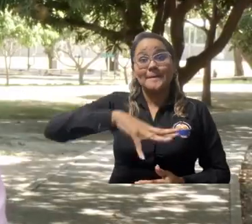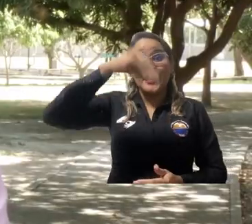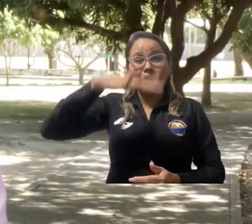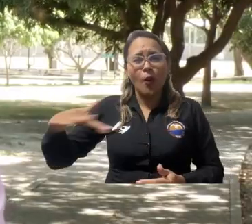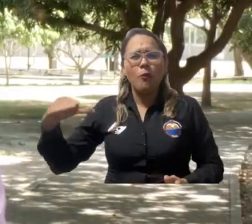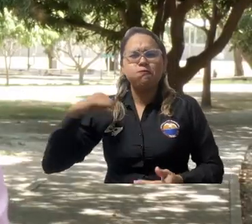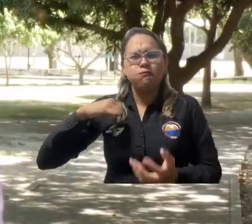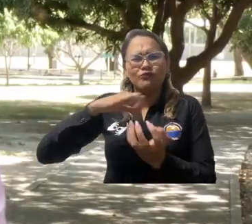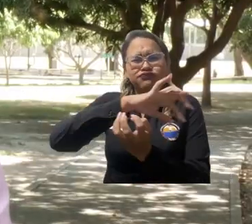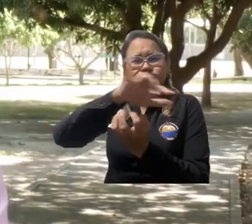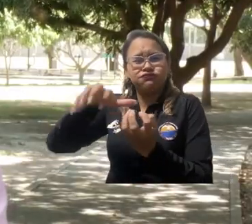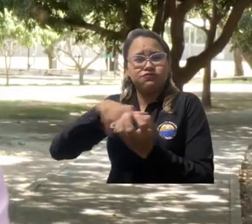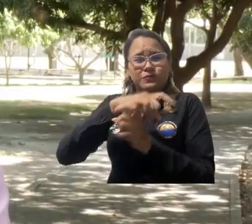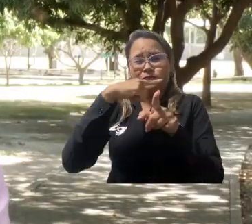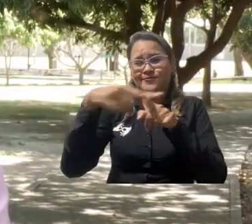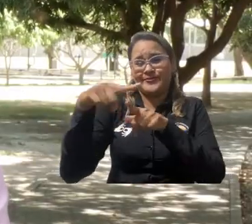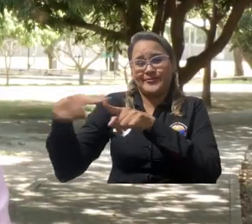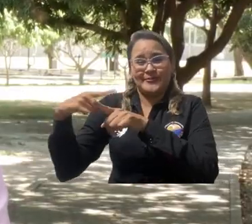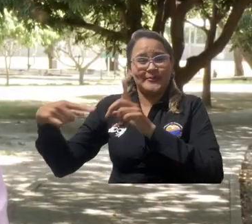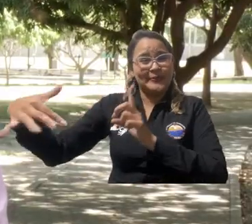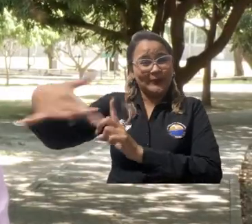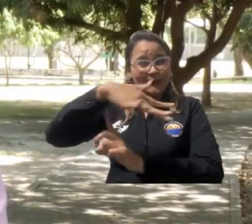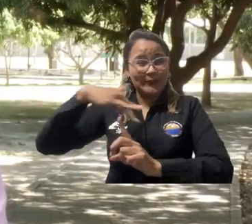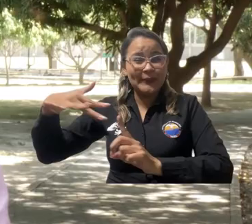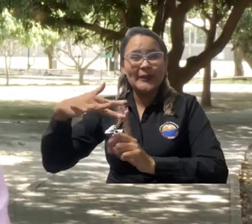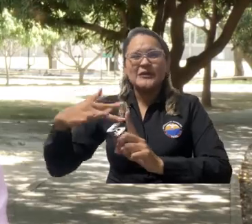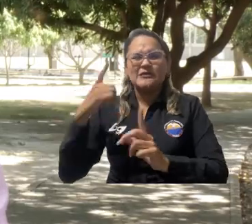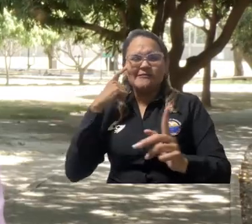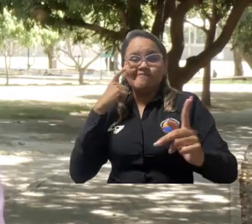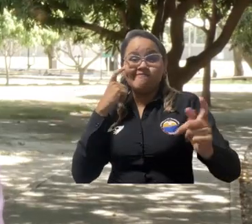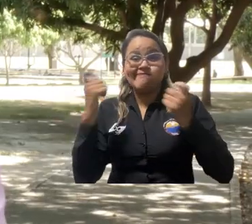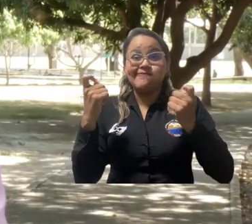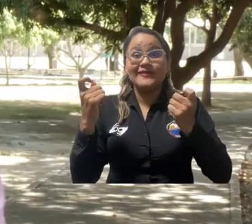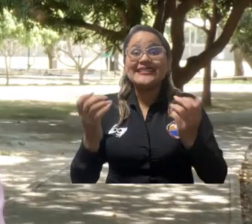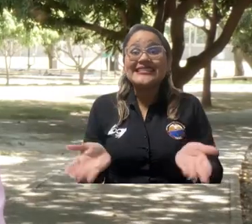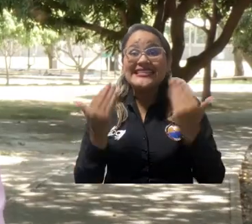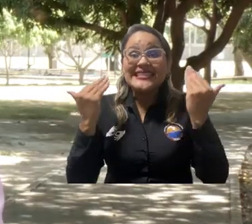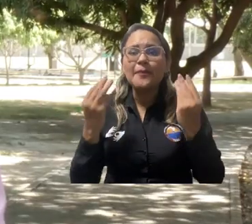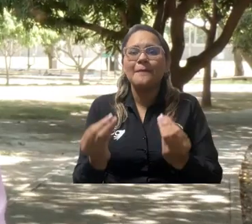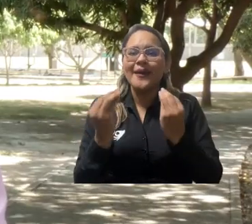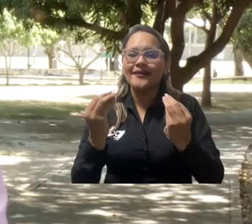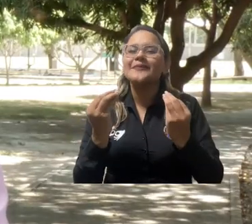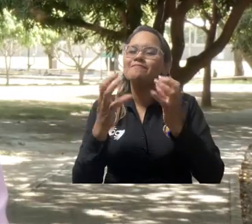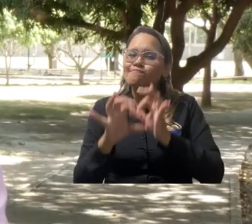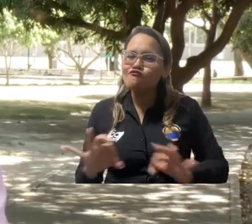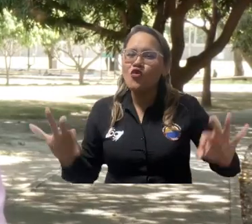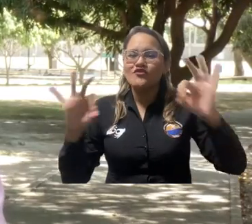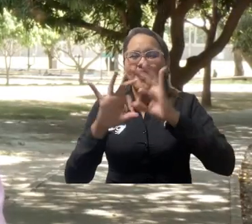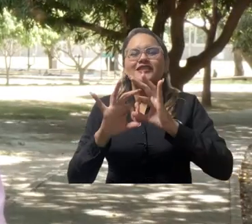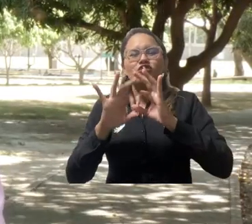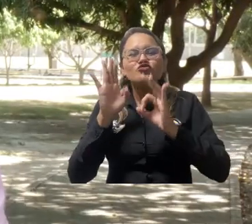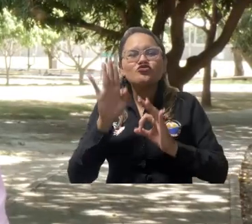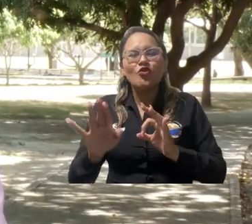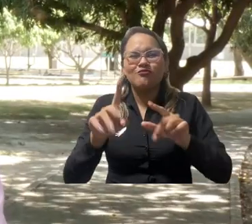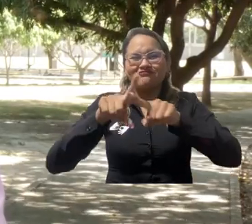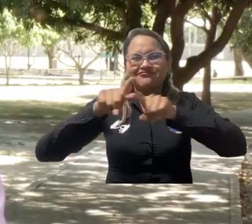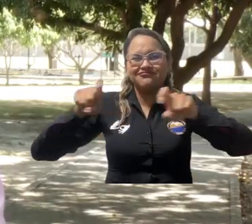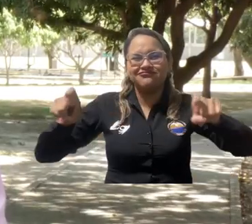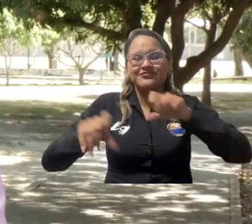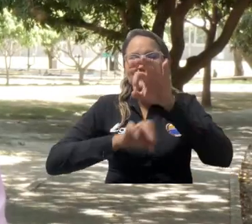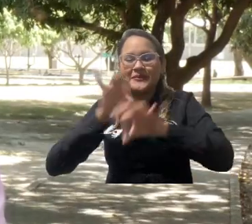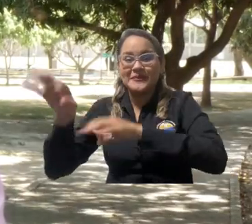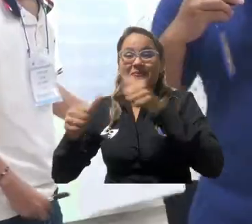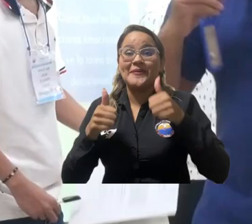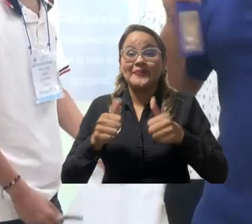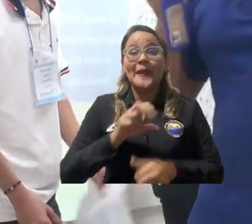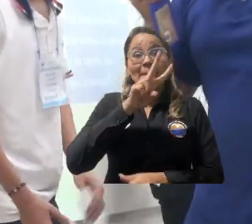Magdalena es un departamento rico en ecosistemas, en diferentes tipos de ambientes estratégicos que son importantes para conservar la